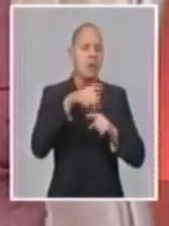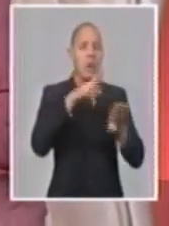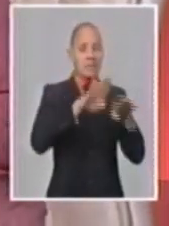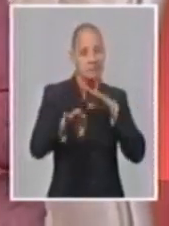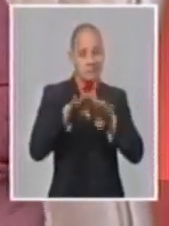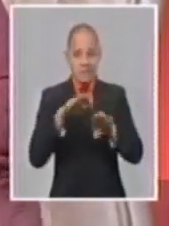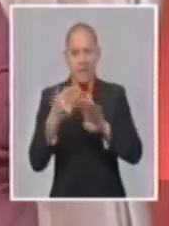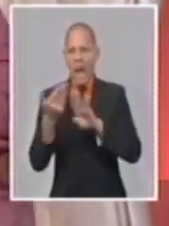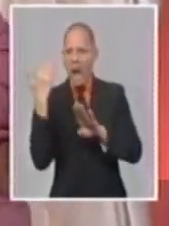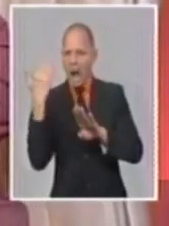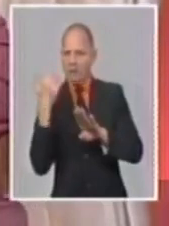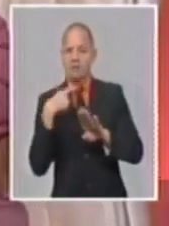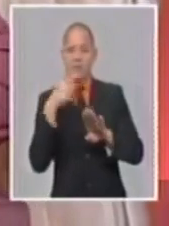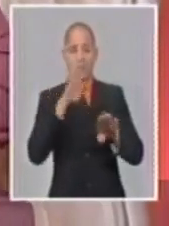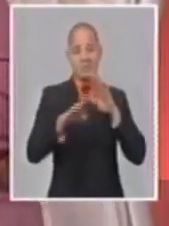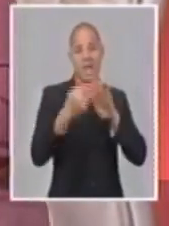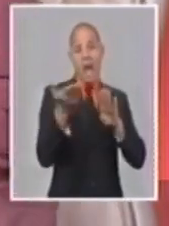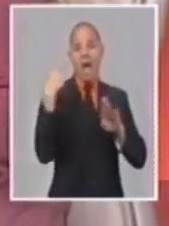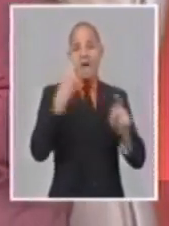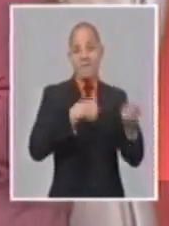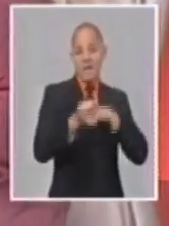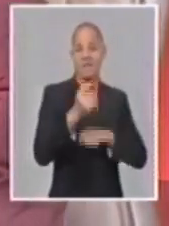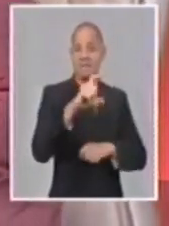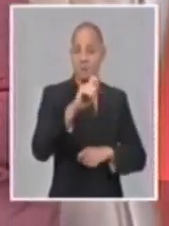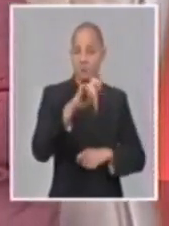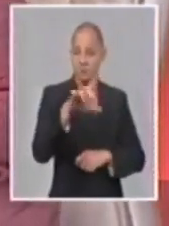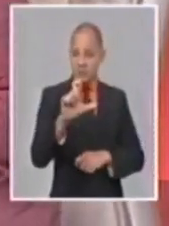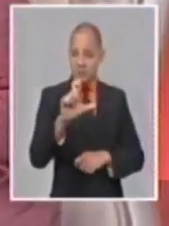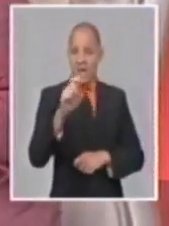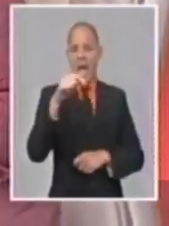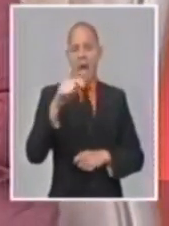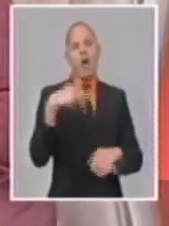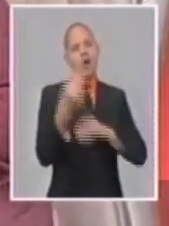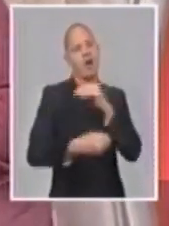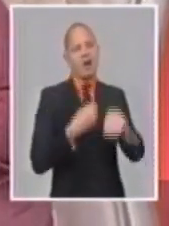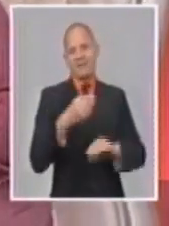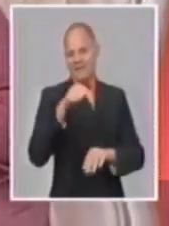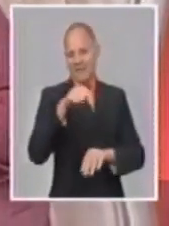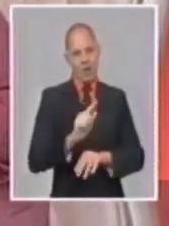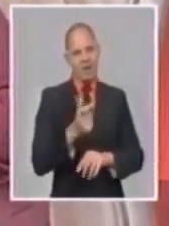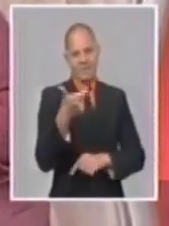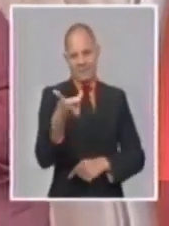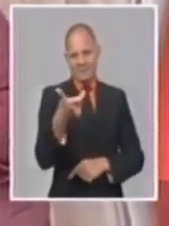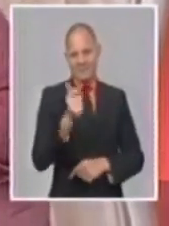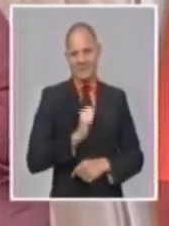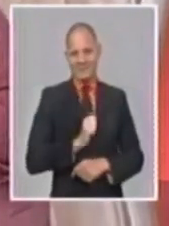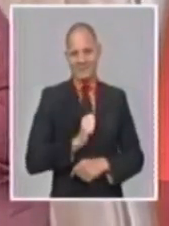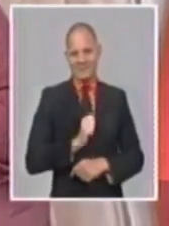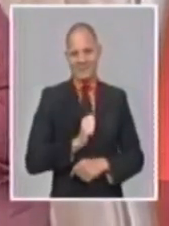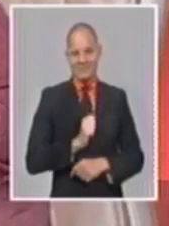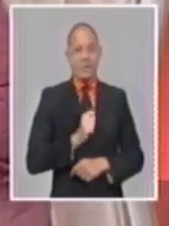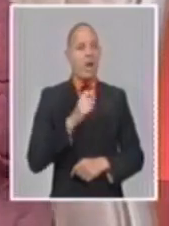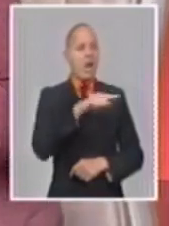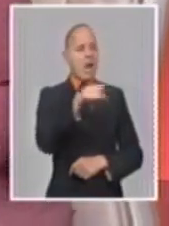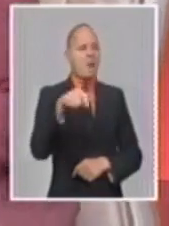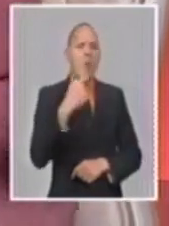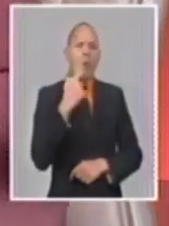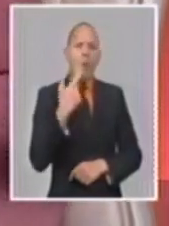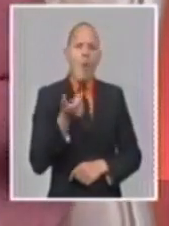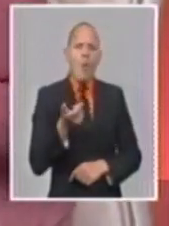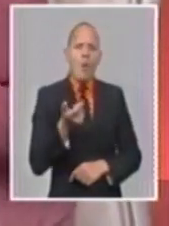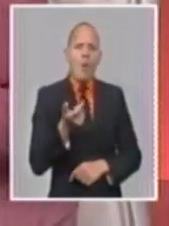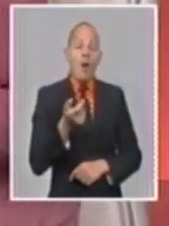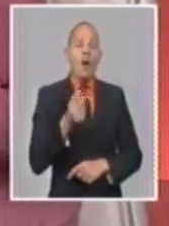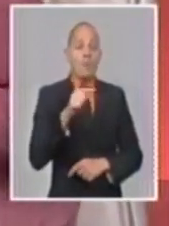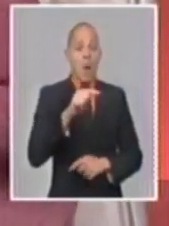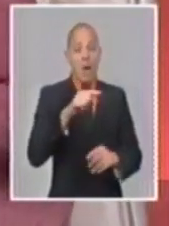cadenas que antes vendían en pesos convertibles y ahora en pesos cubanos, entendiendo las limitaciones que hoy tenemos en las ofertas,